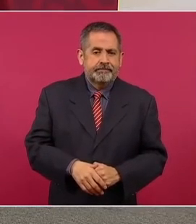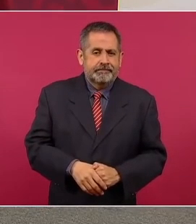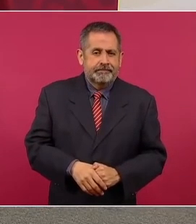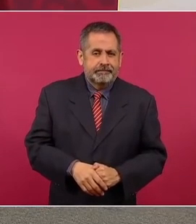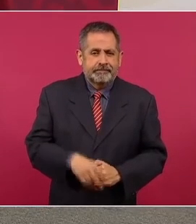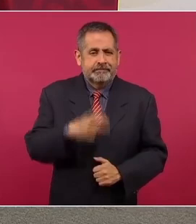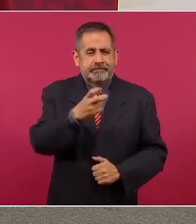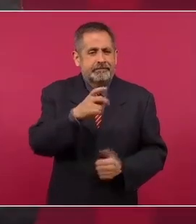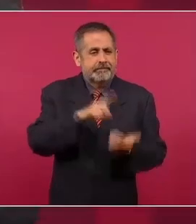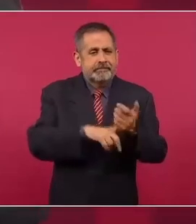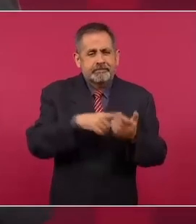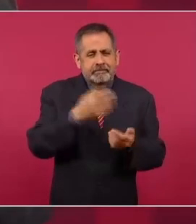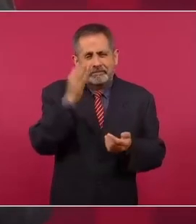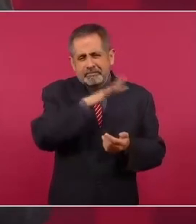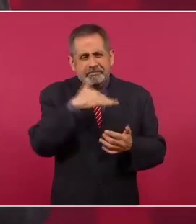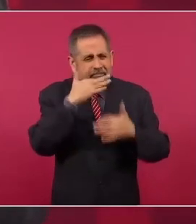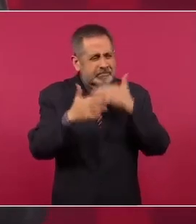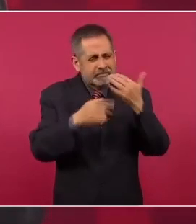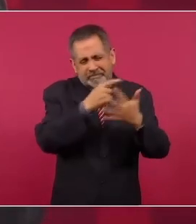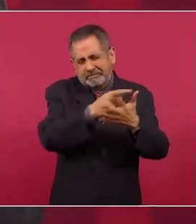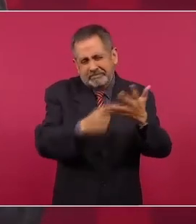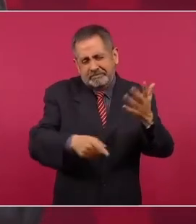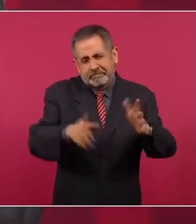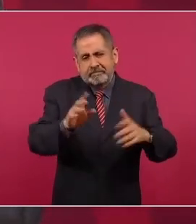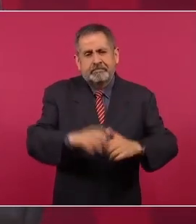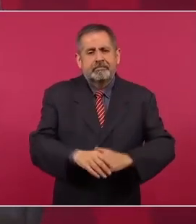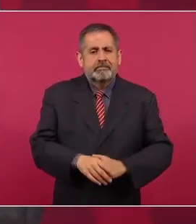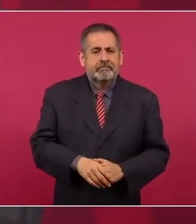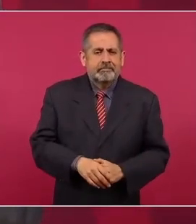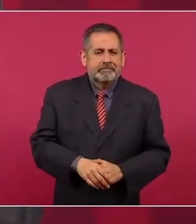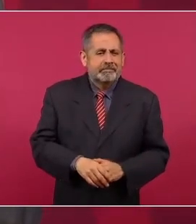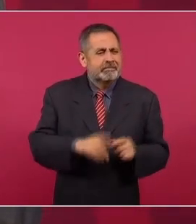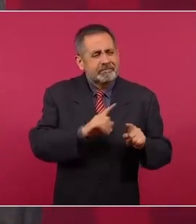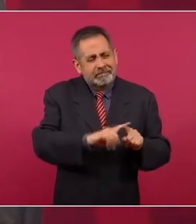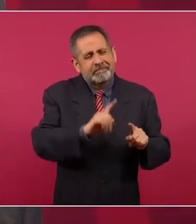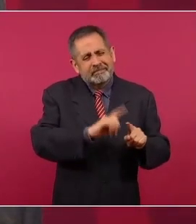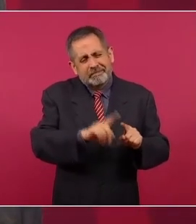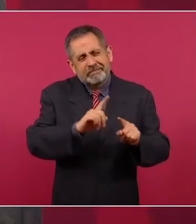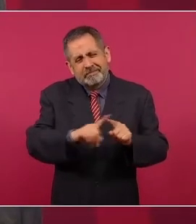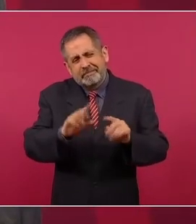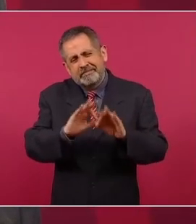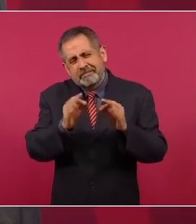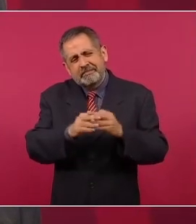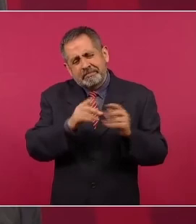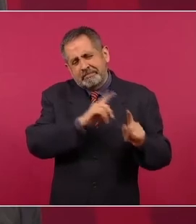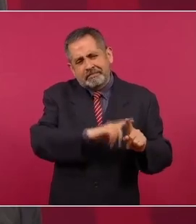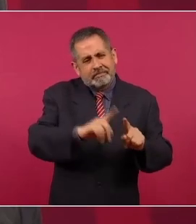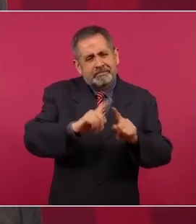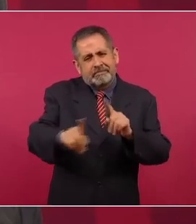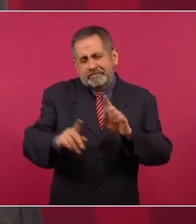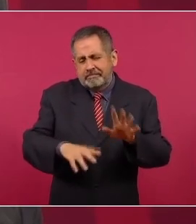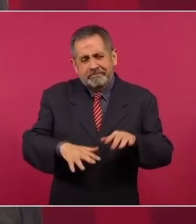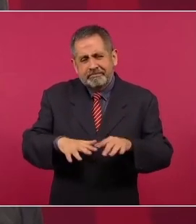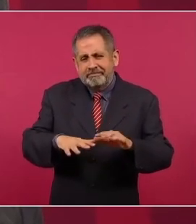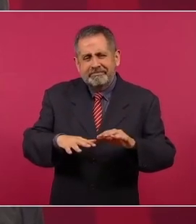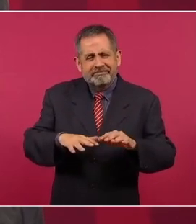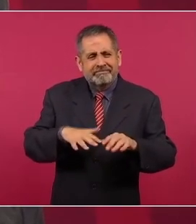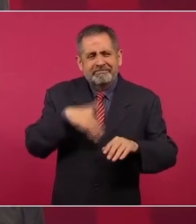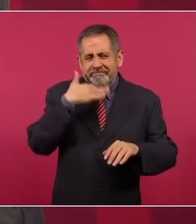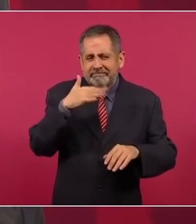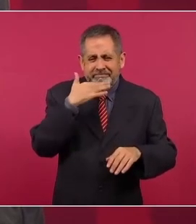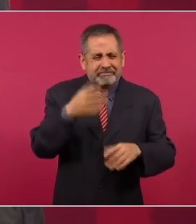Esos eran los fraudes, pero de distintas formas, de distintas maneras